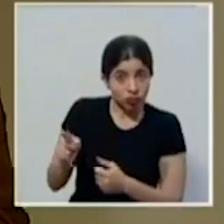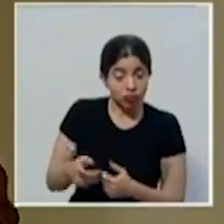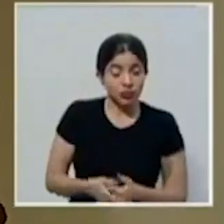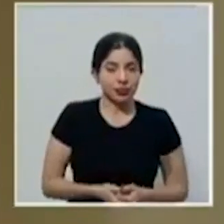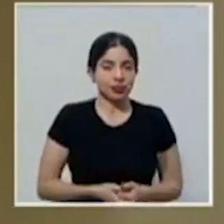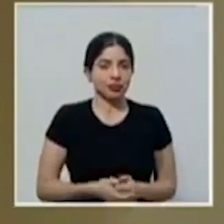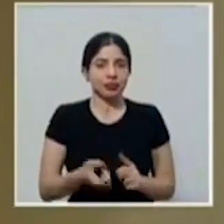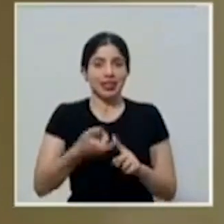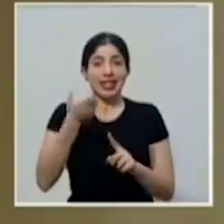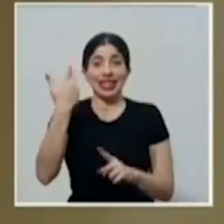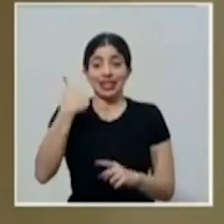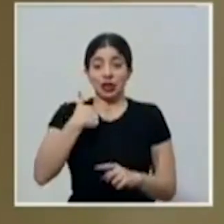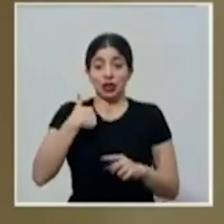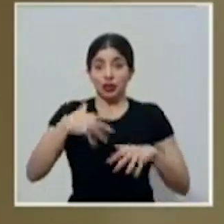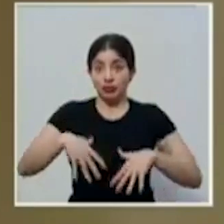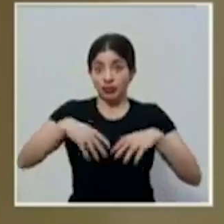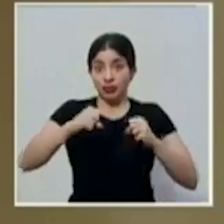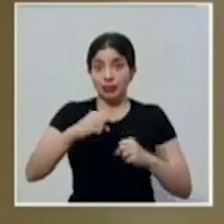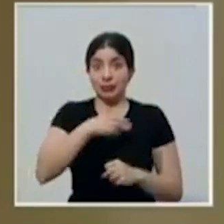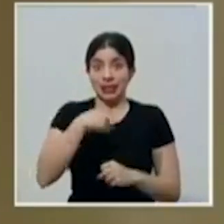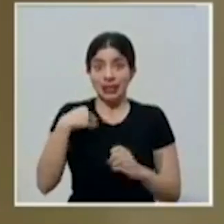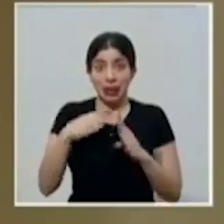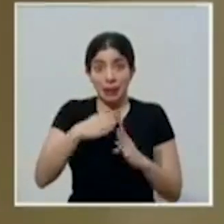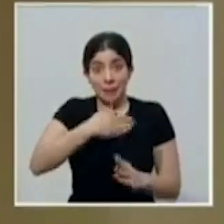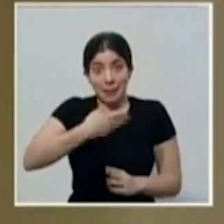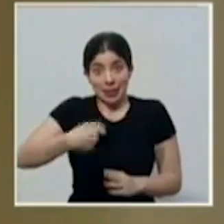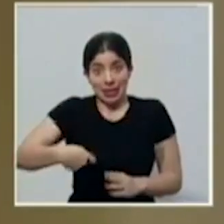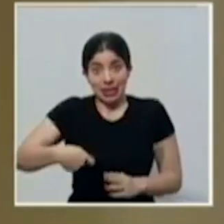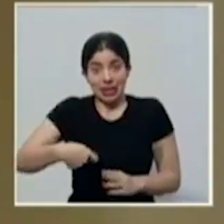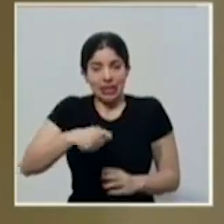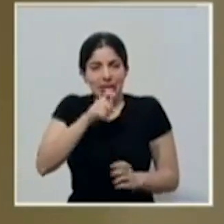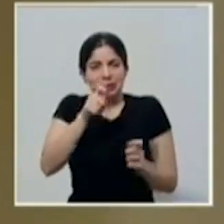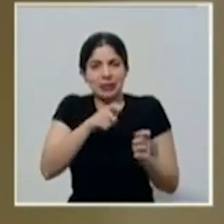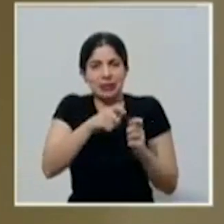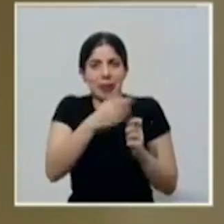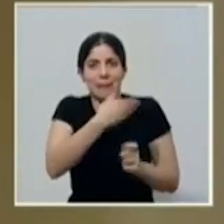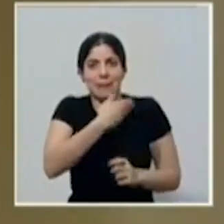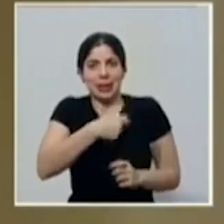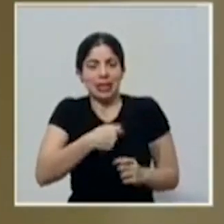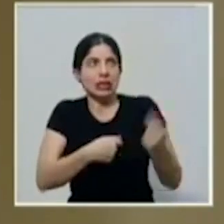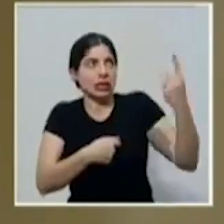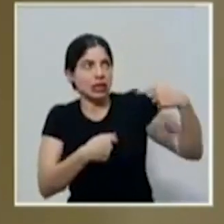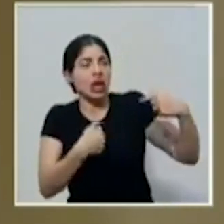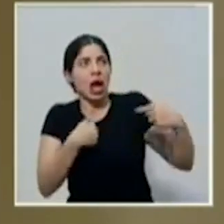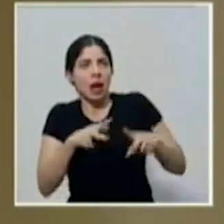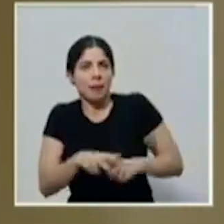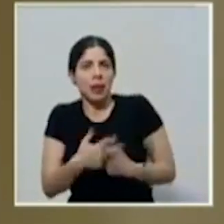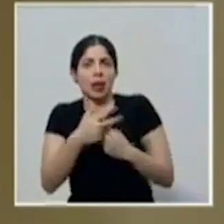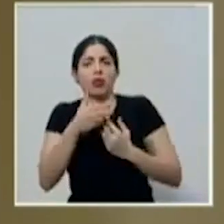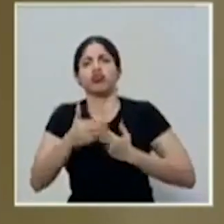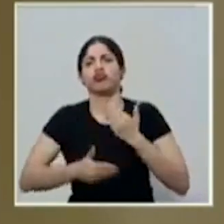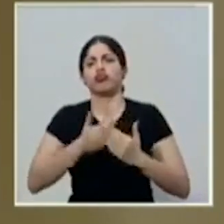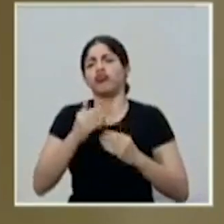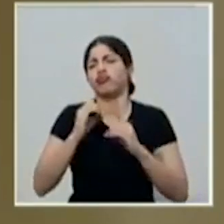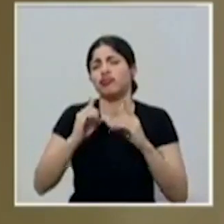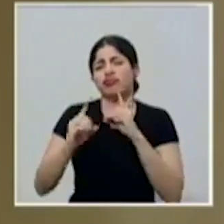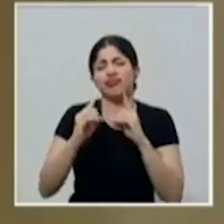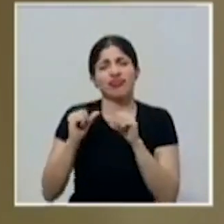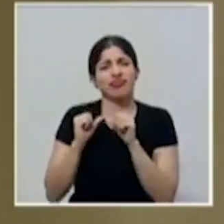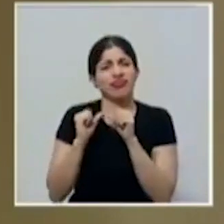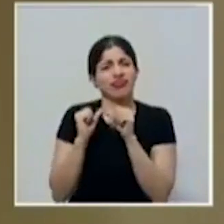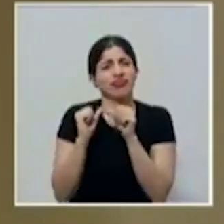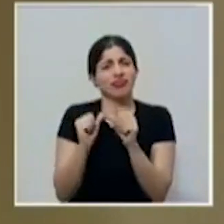Desde que asumí el Ministerio de la Presidencia, con instrucciones precisas del señor presidente, iniciamos un proceso de diálogo permanente